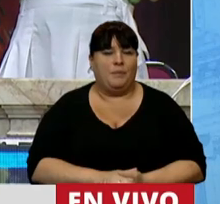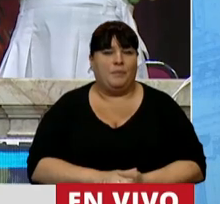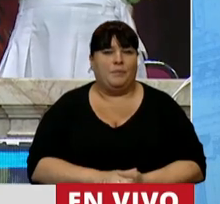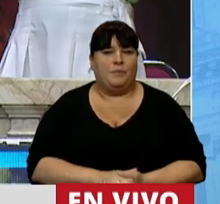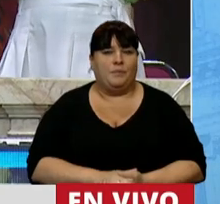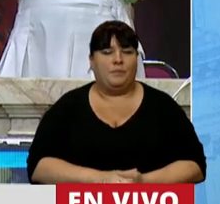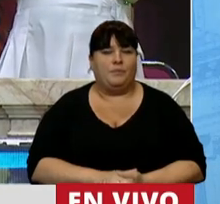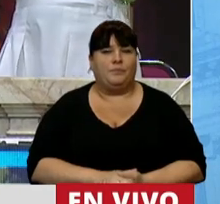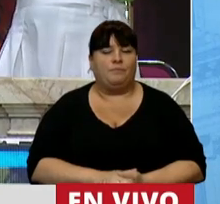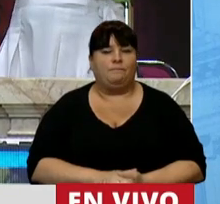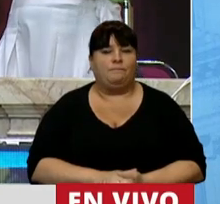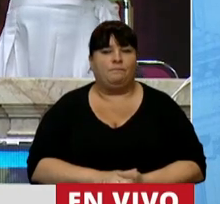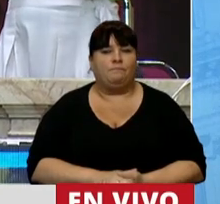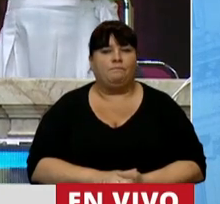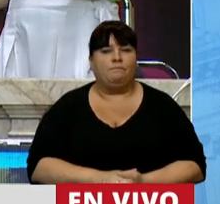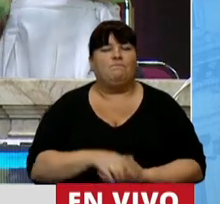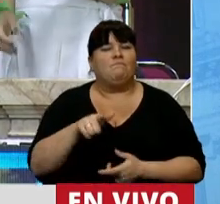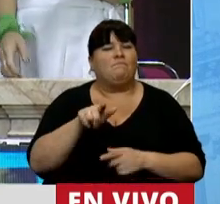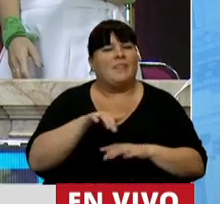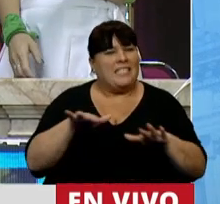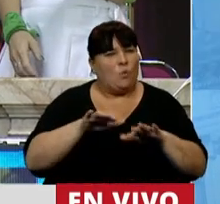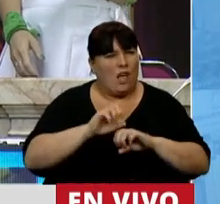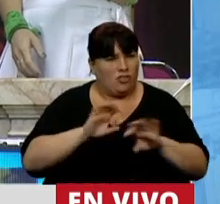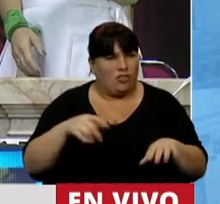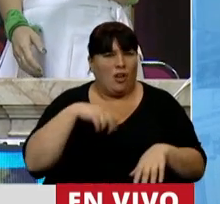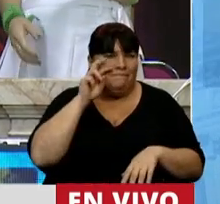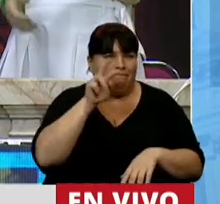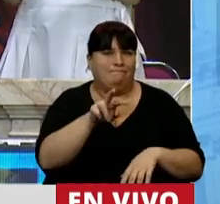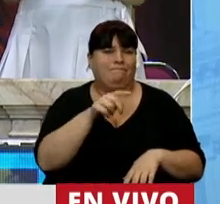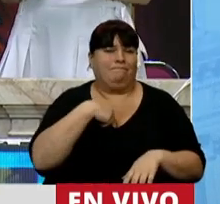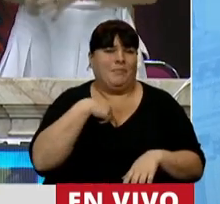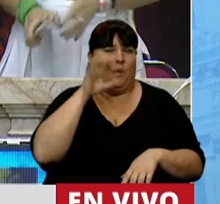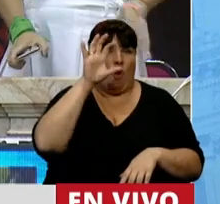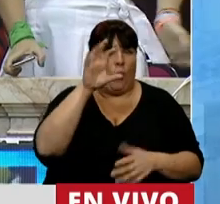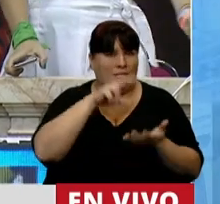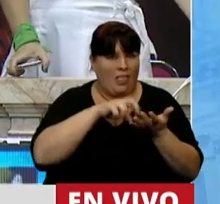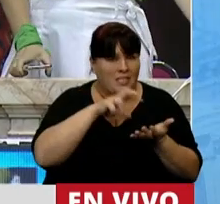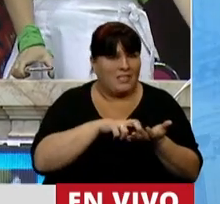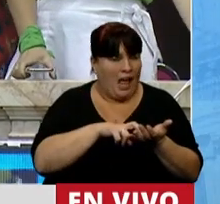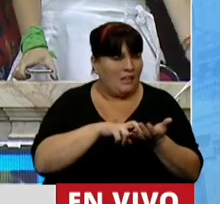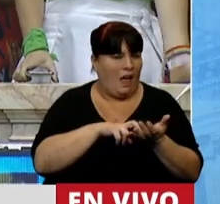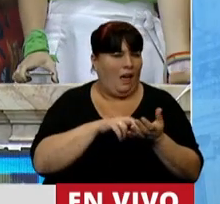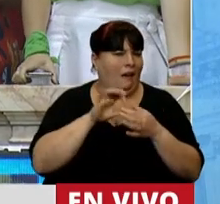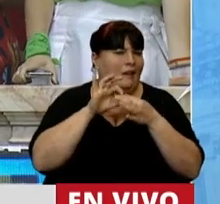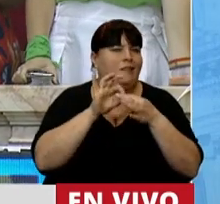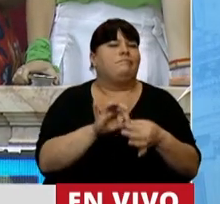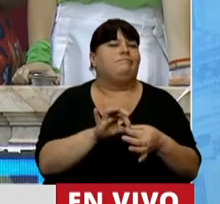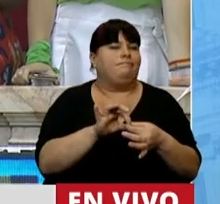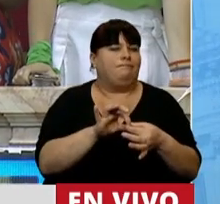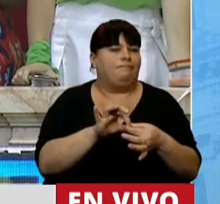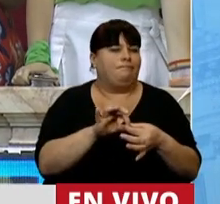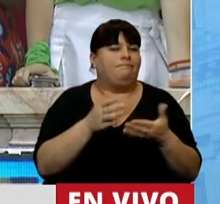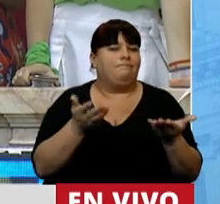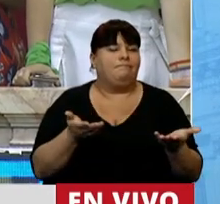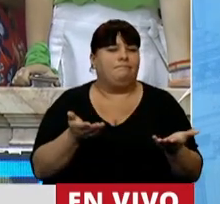Esta triste situación que vemos reflejada en nuestra provincia está directamente relacionada